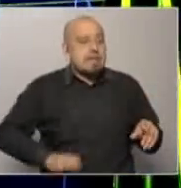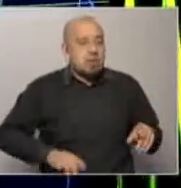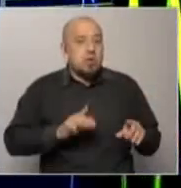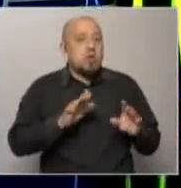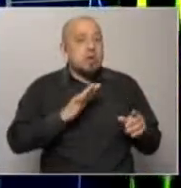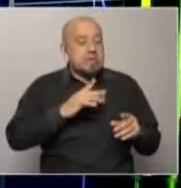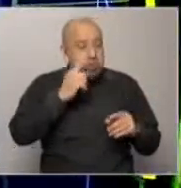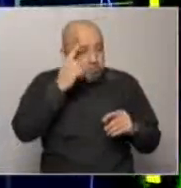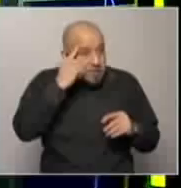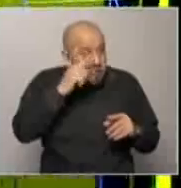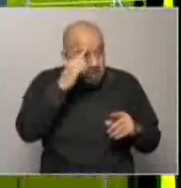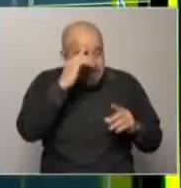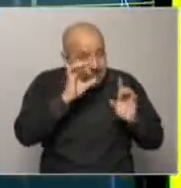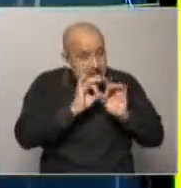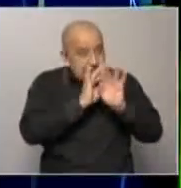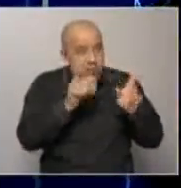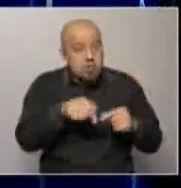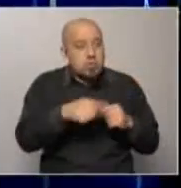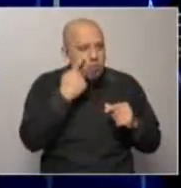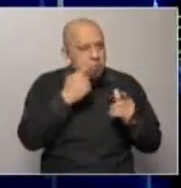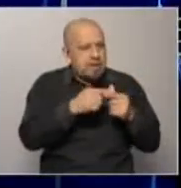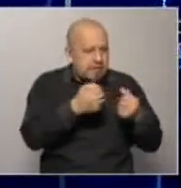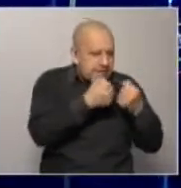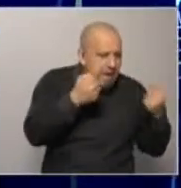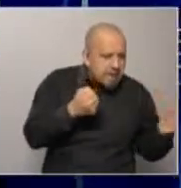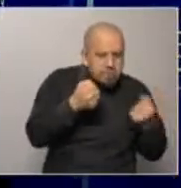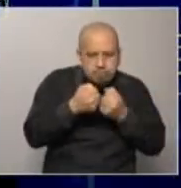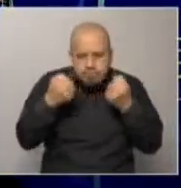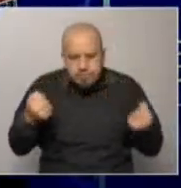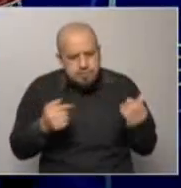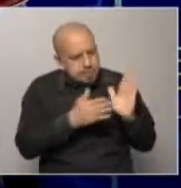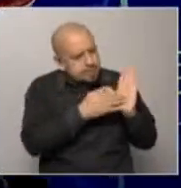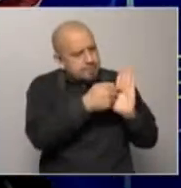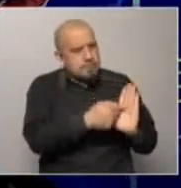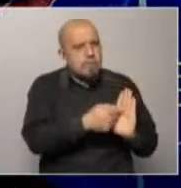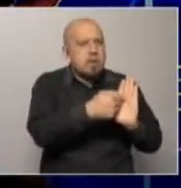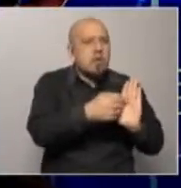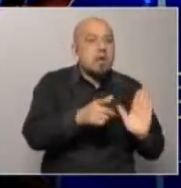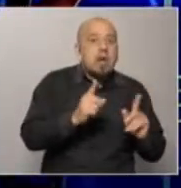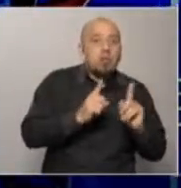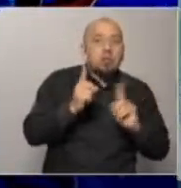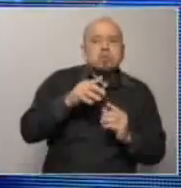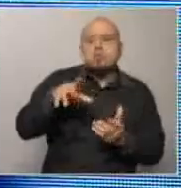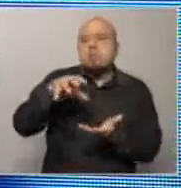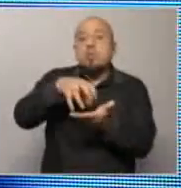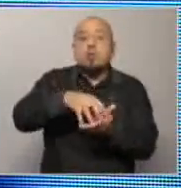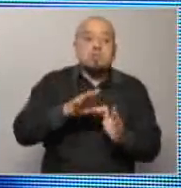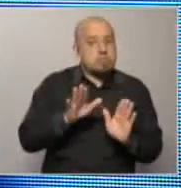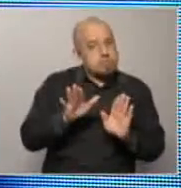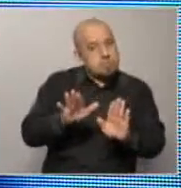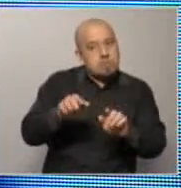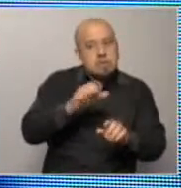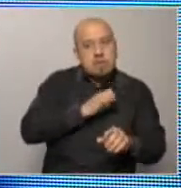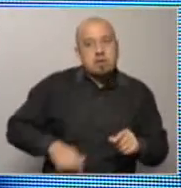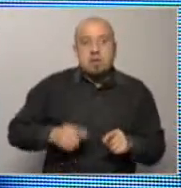creo que es claro cuando uno mira algunas de las notas de prensa que han salido que había lugares donde claramente el Estado ya que golpearle la puerta y decir muchacho